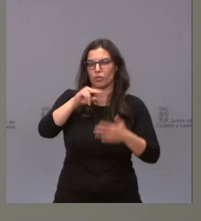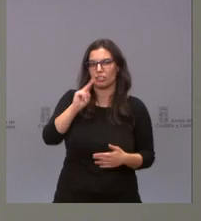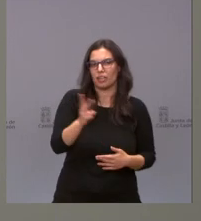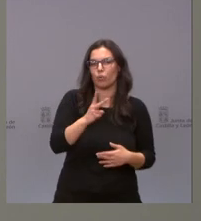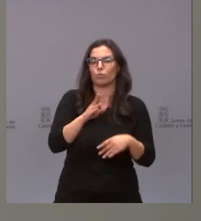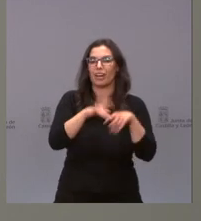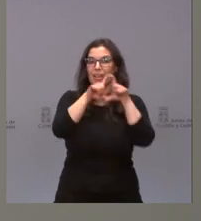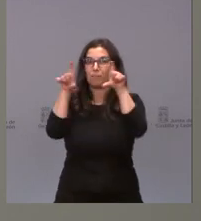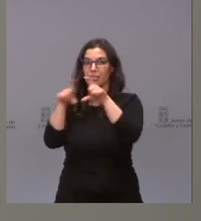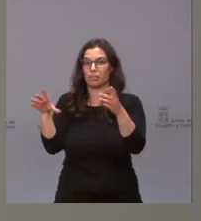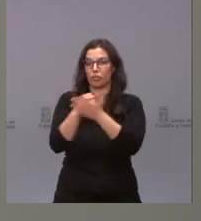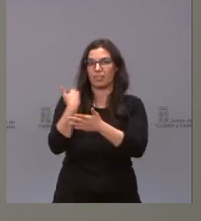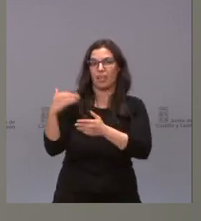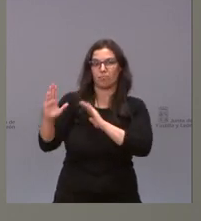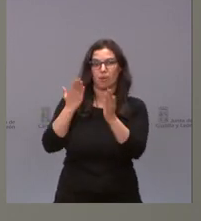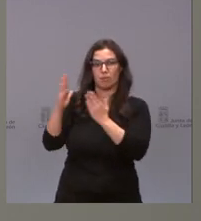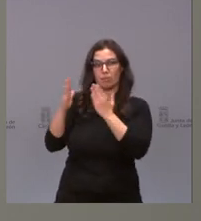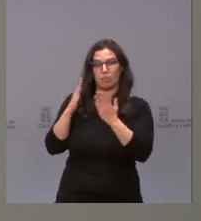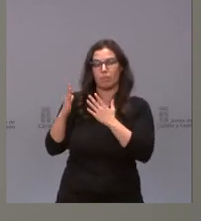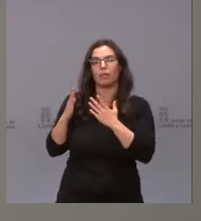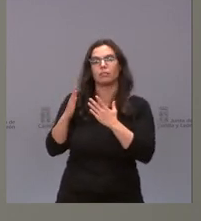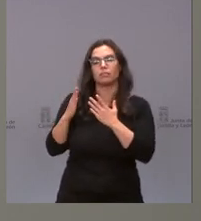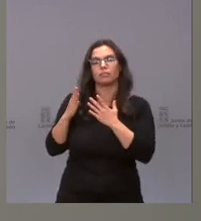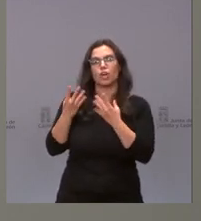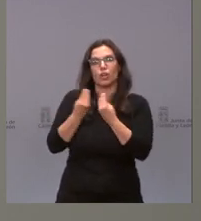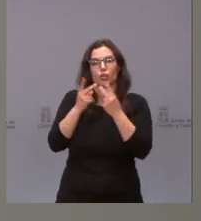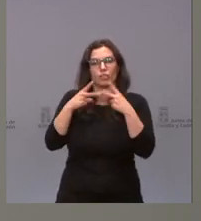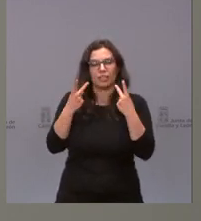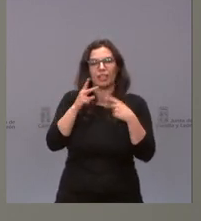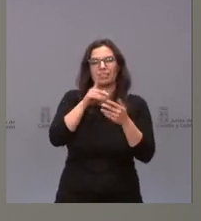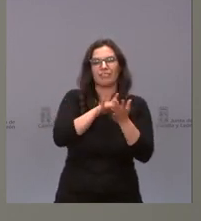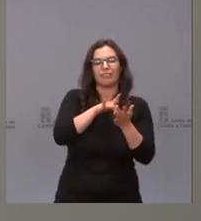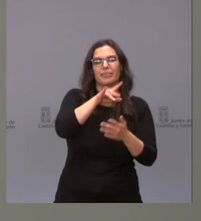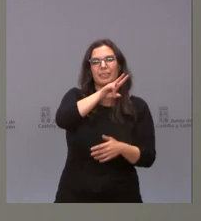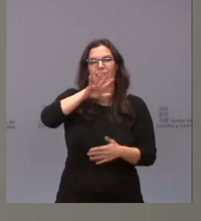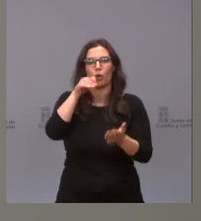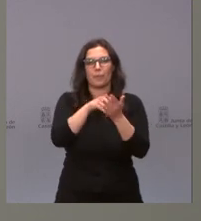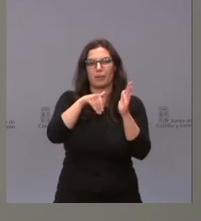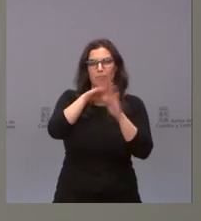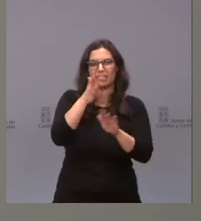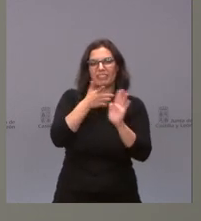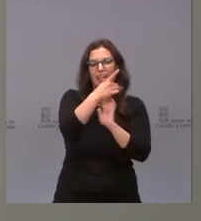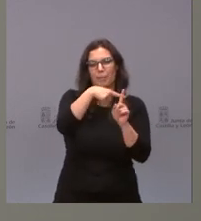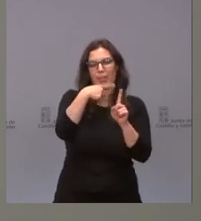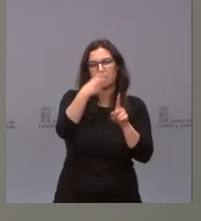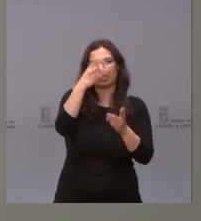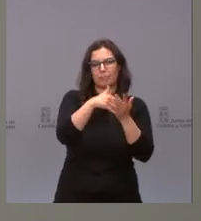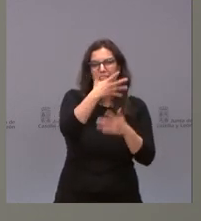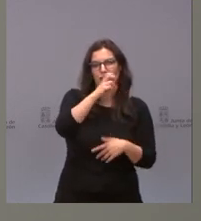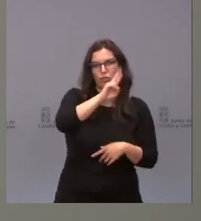todas las empresas que se han presentado junto con hostelería más de 25.000 que van a recibir una media de 3.500 euros